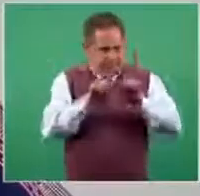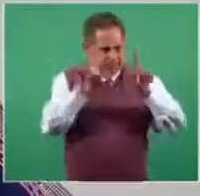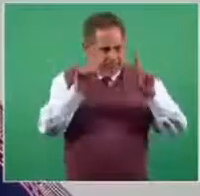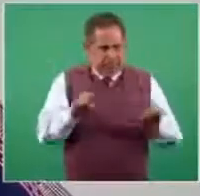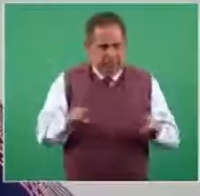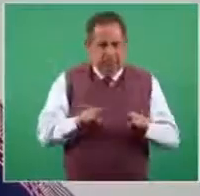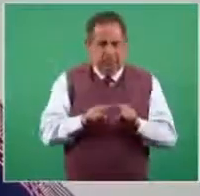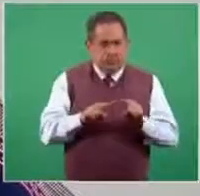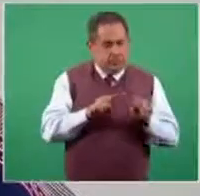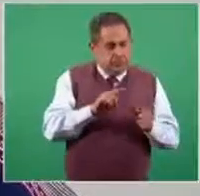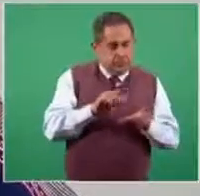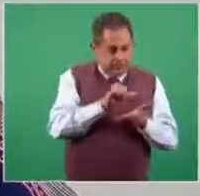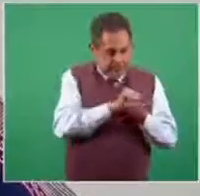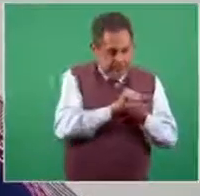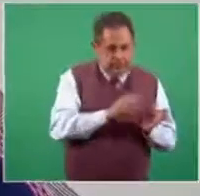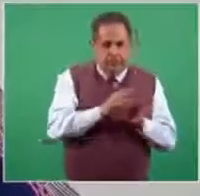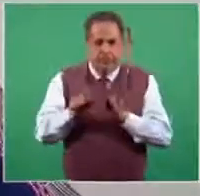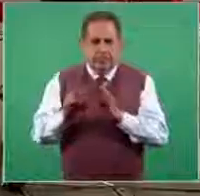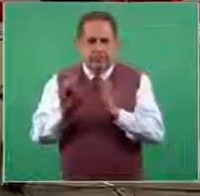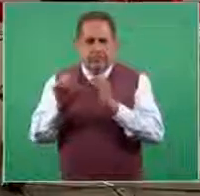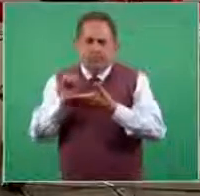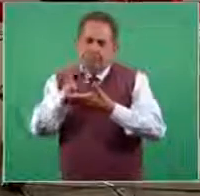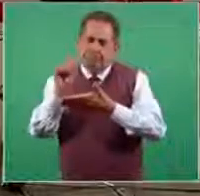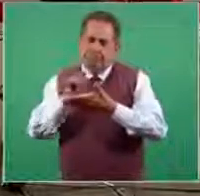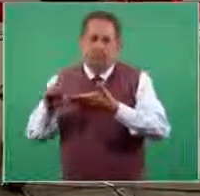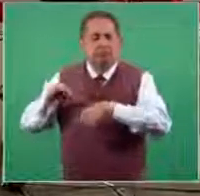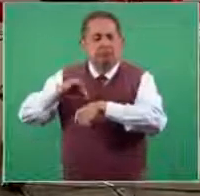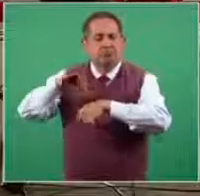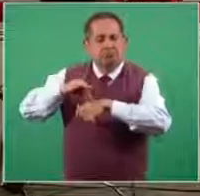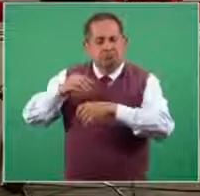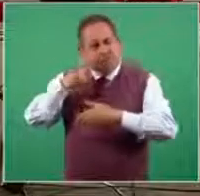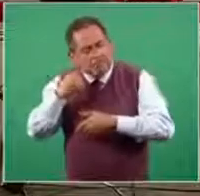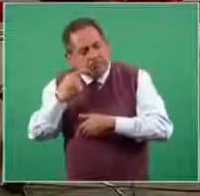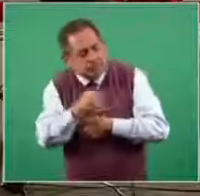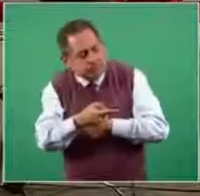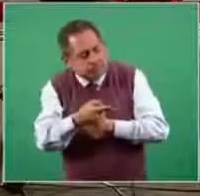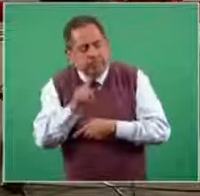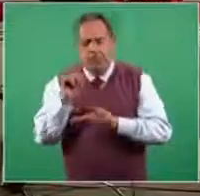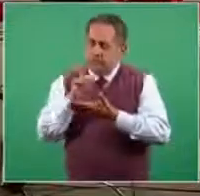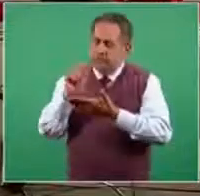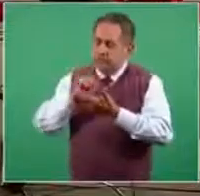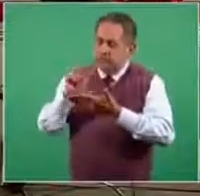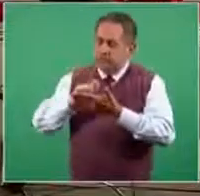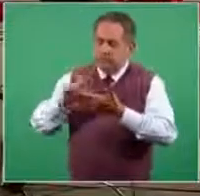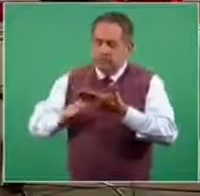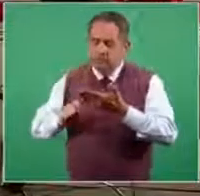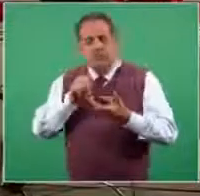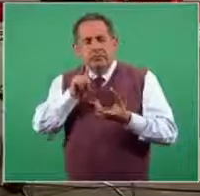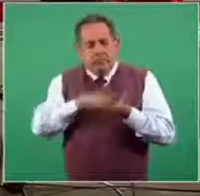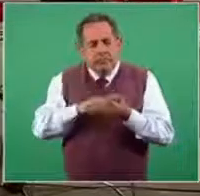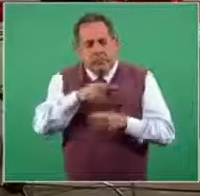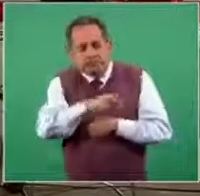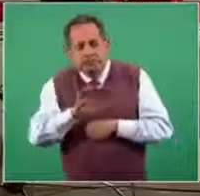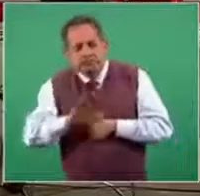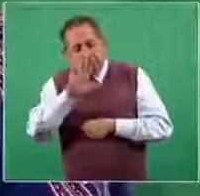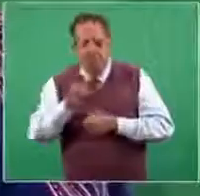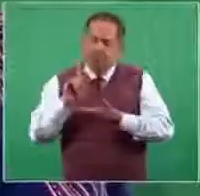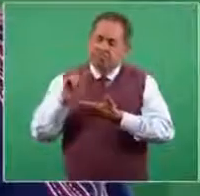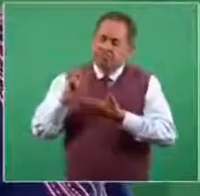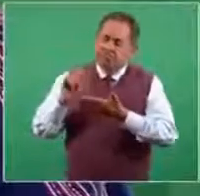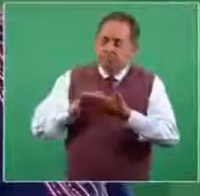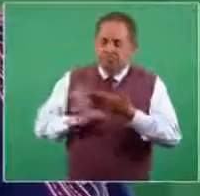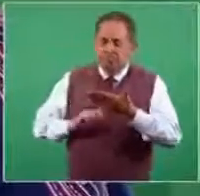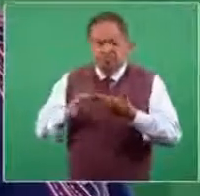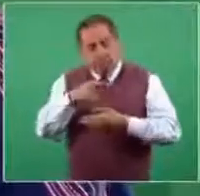a cargo de esta persona y que se pone como algunas veces diagnóstico de o sospecha diagnóstica